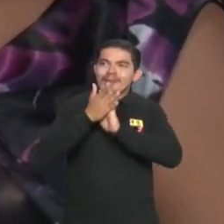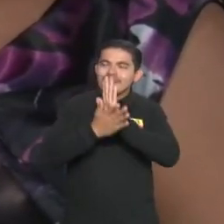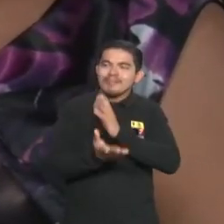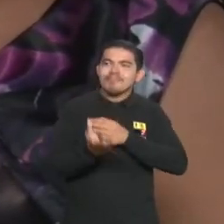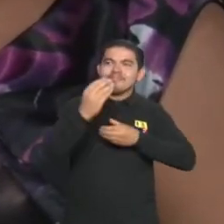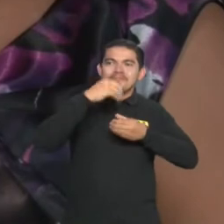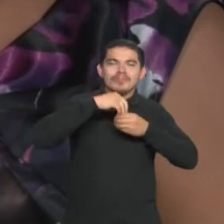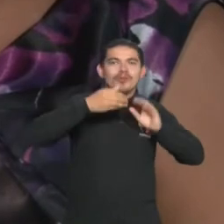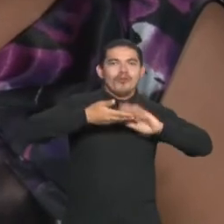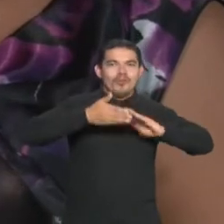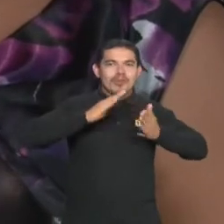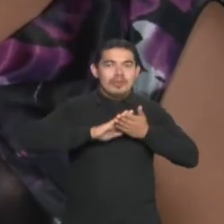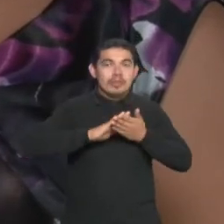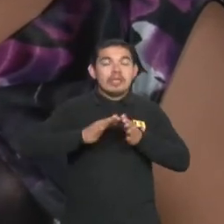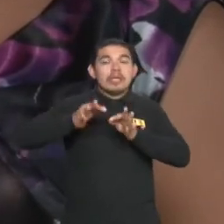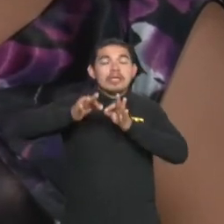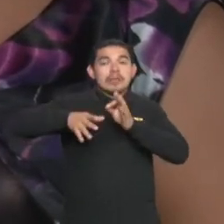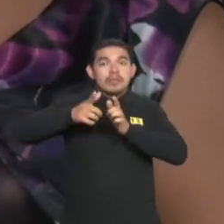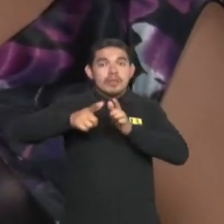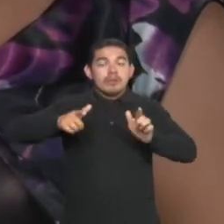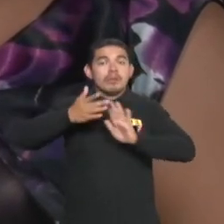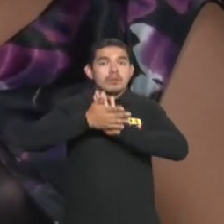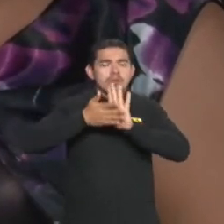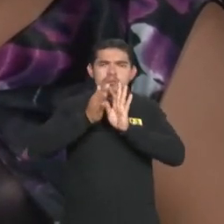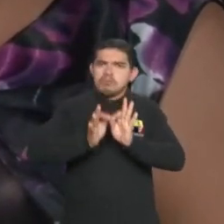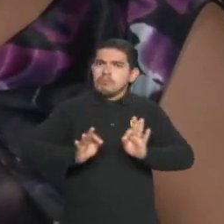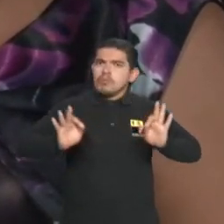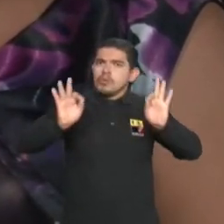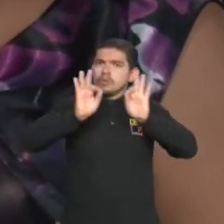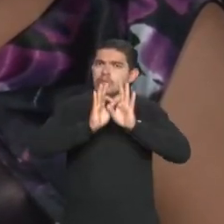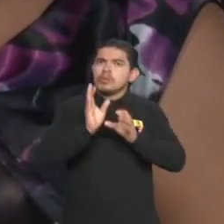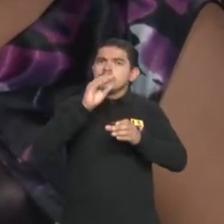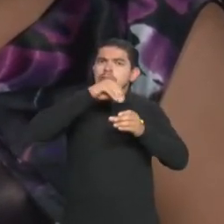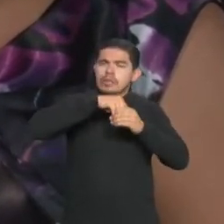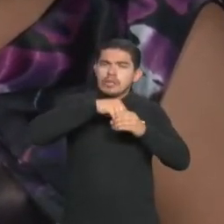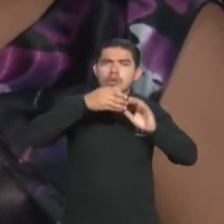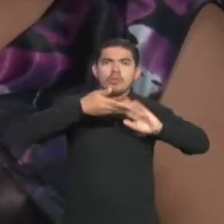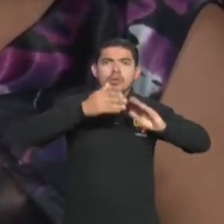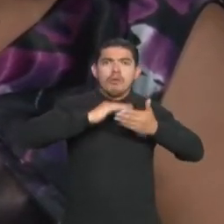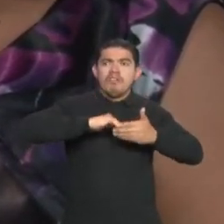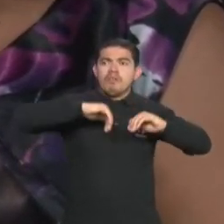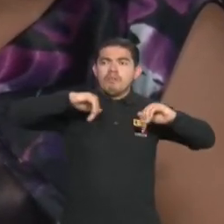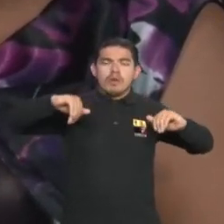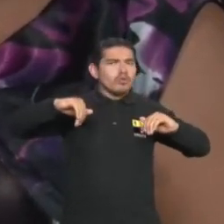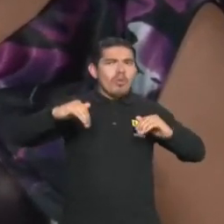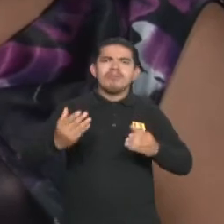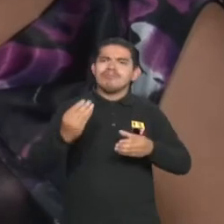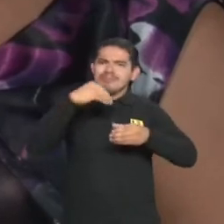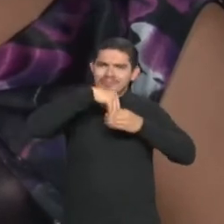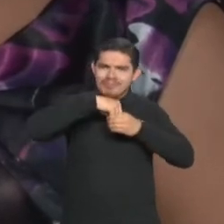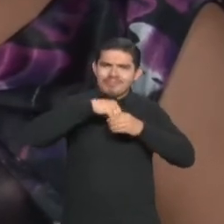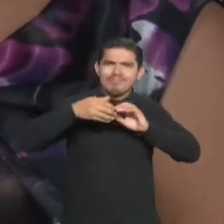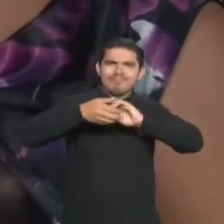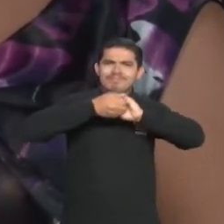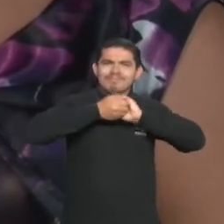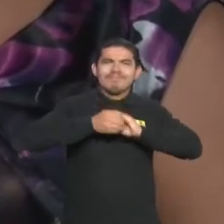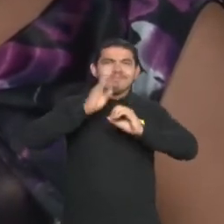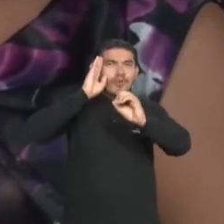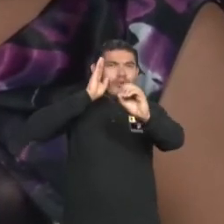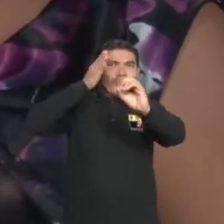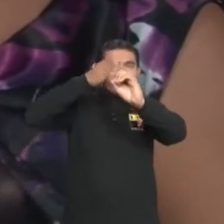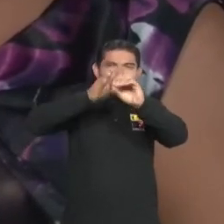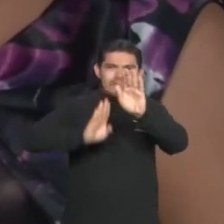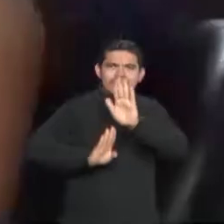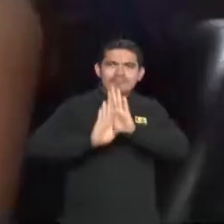del intérprete de lengua de señas cumple un rol fundamental dentro de la comunidad. No estamos fuera, somos parte de, con la misma visión de